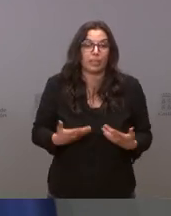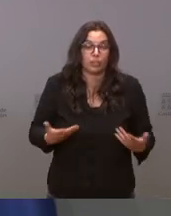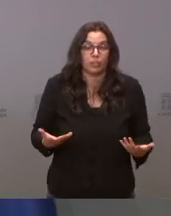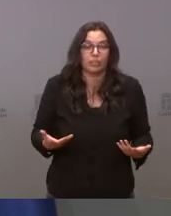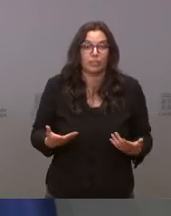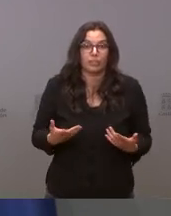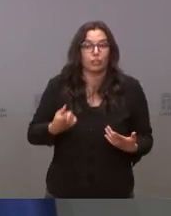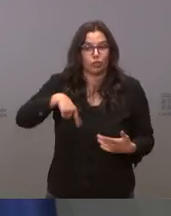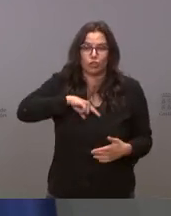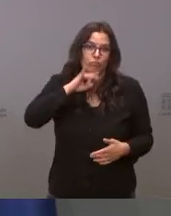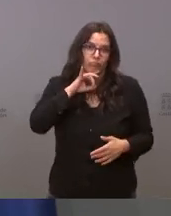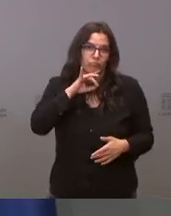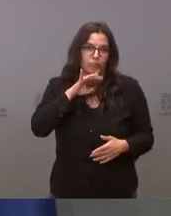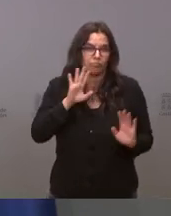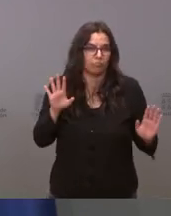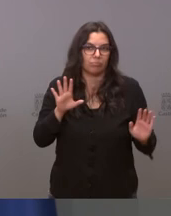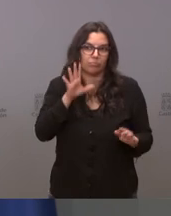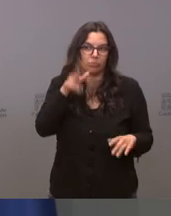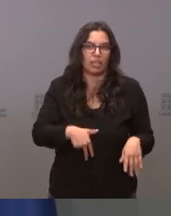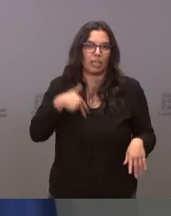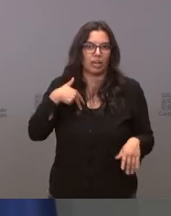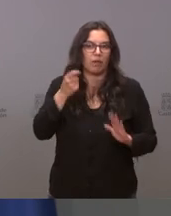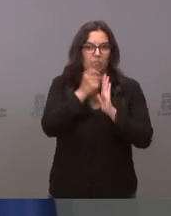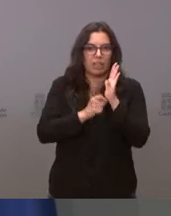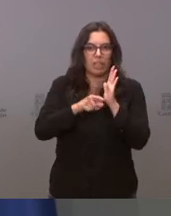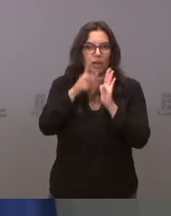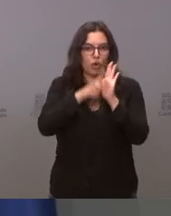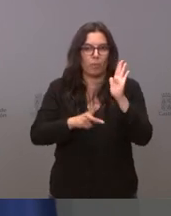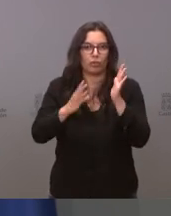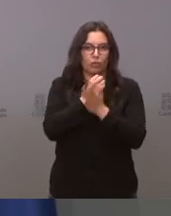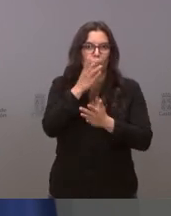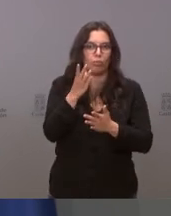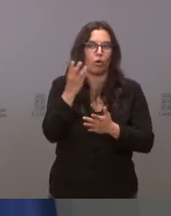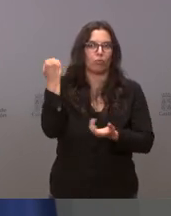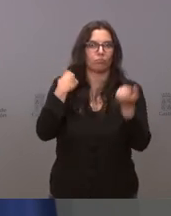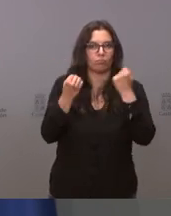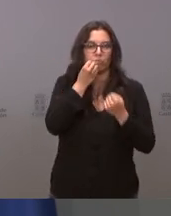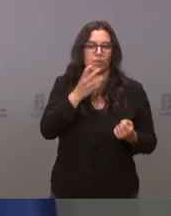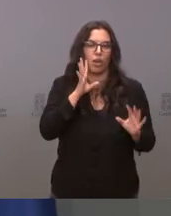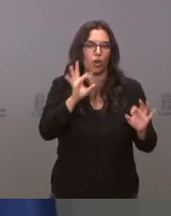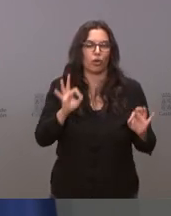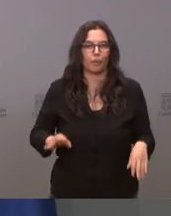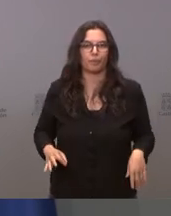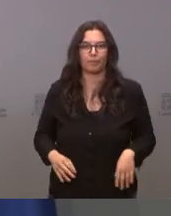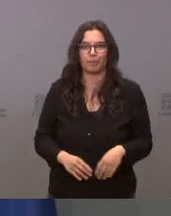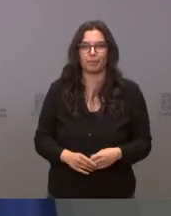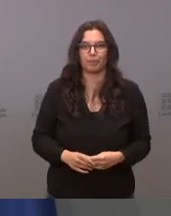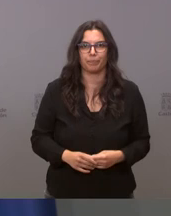estamos muy satisfechos con el conjunto de las medidas porque se han comportado de manera bastante razonable la incidencia